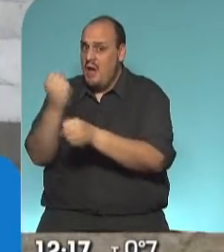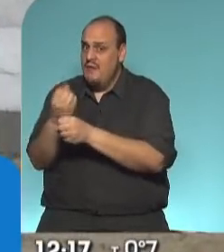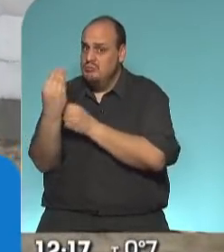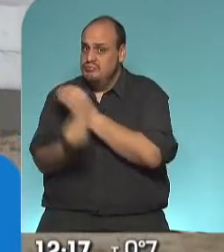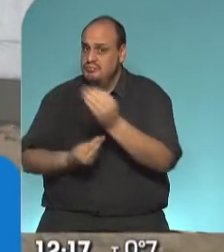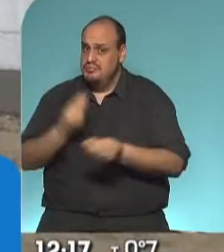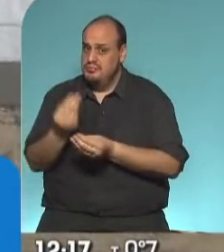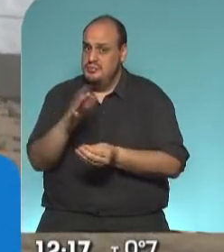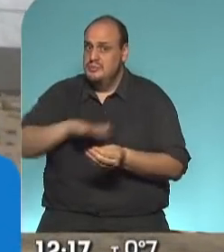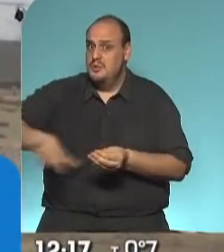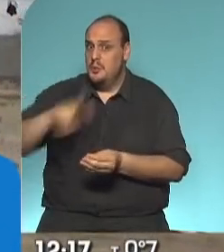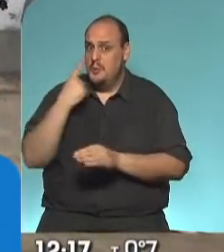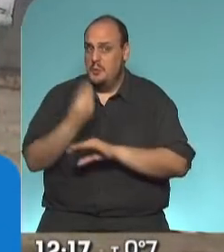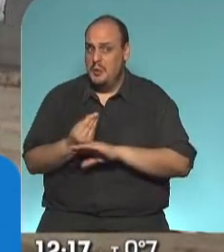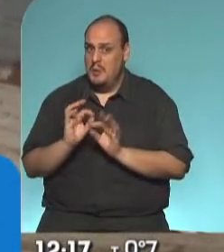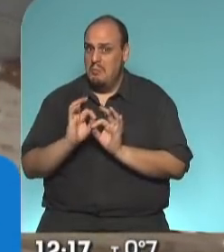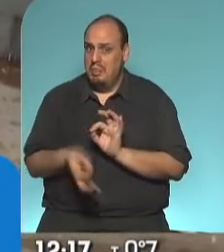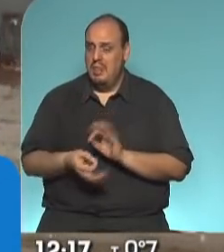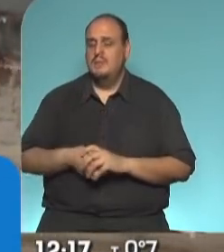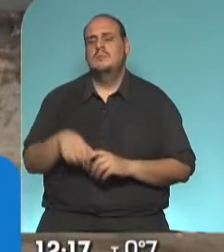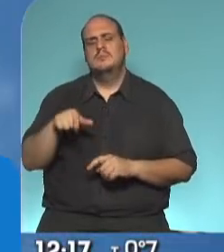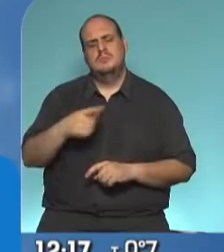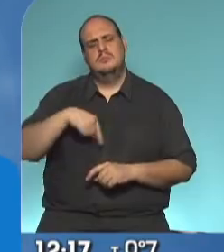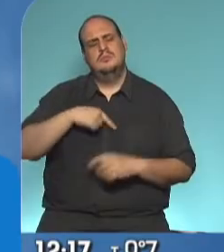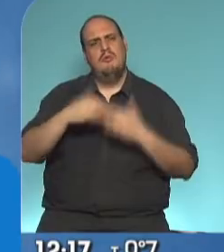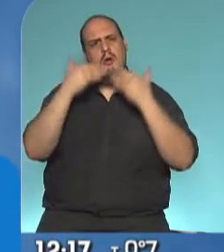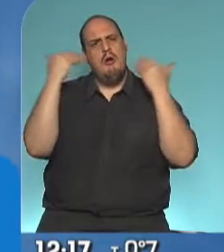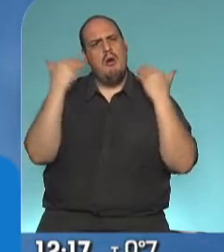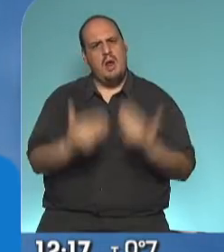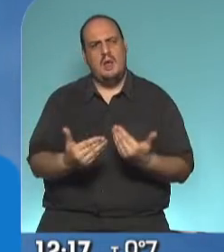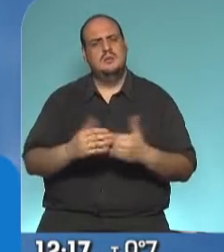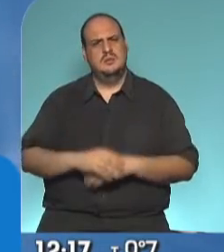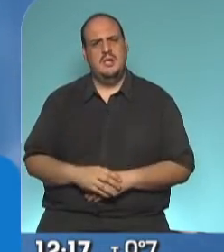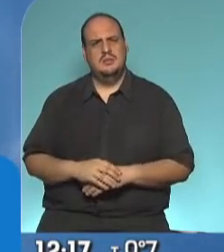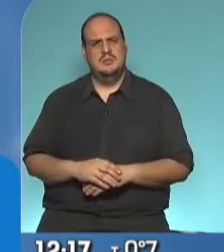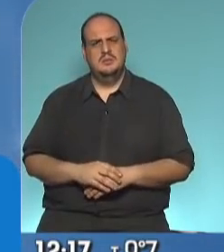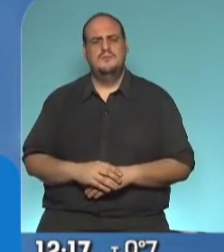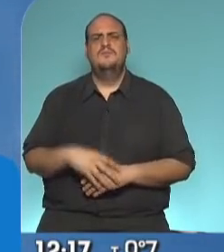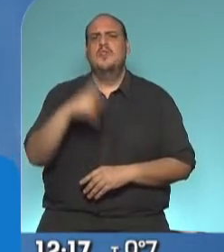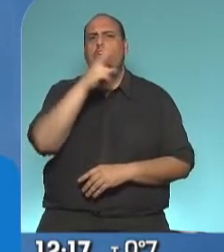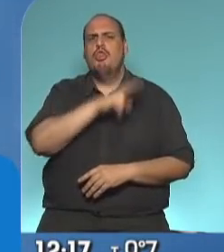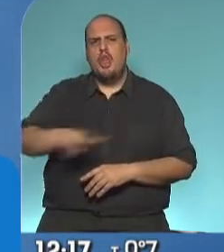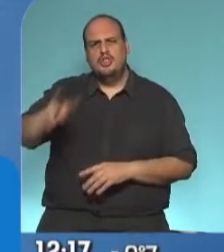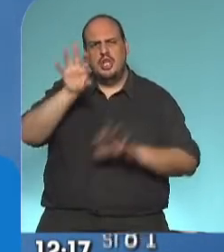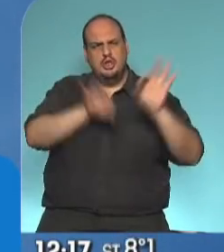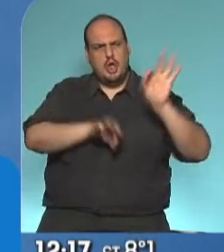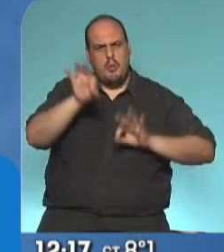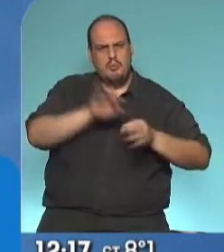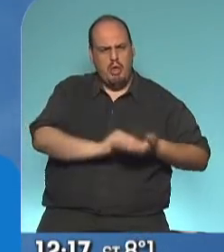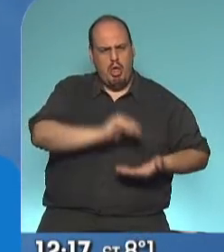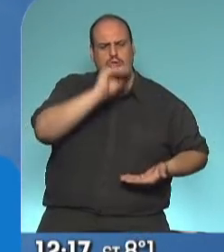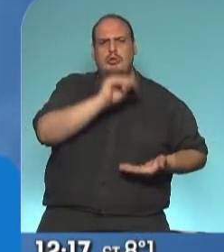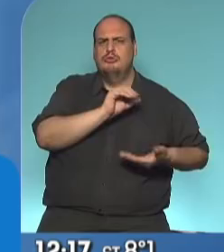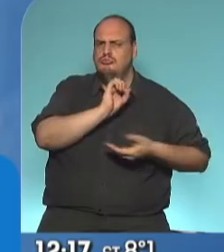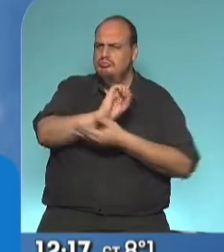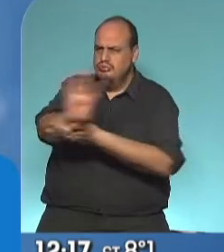cada uno de sus lugares. Así que, muy, muy agradecido, hemos enviado más de 200 proyectos de agua y